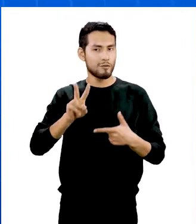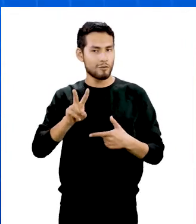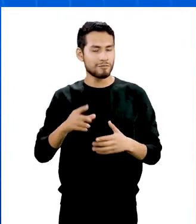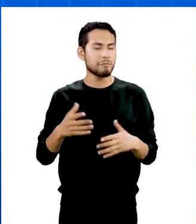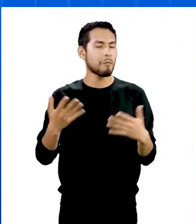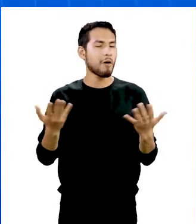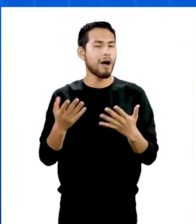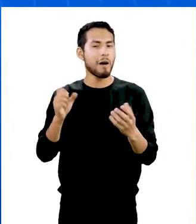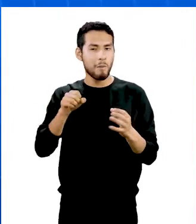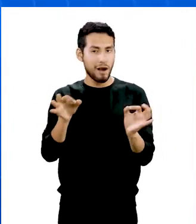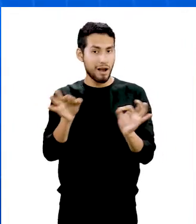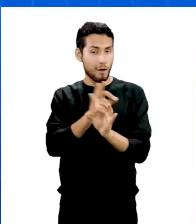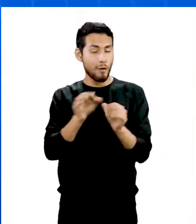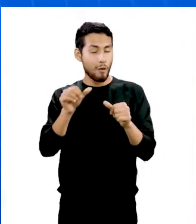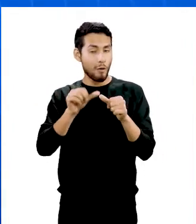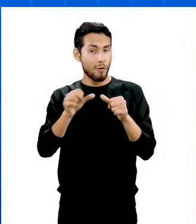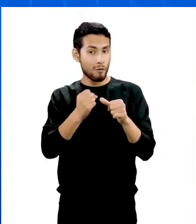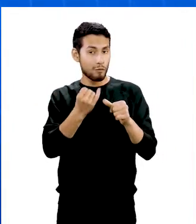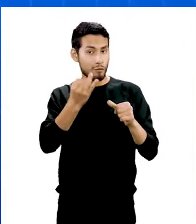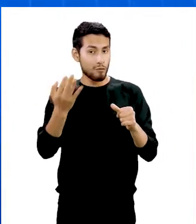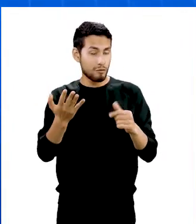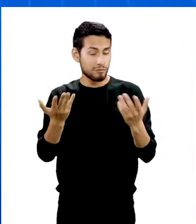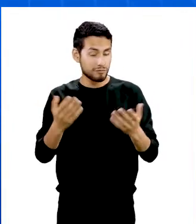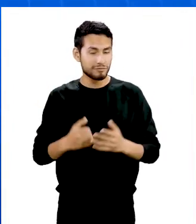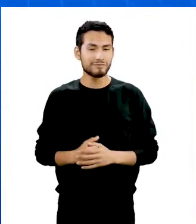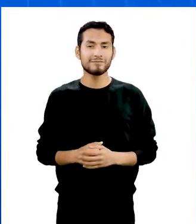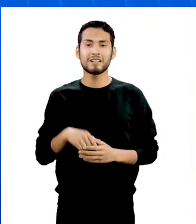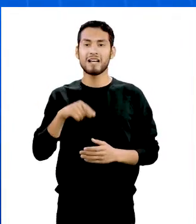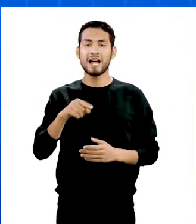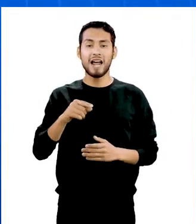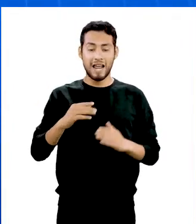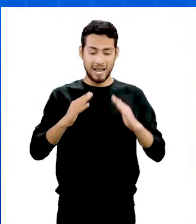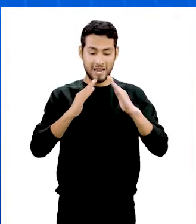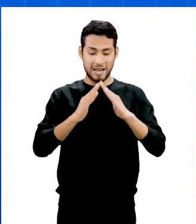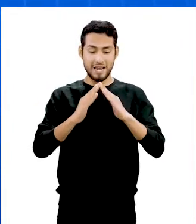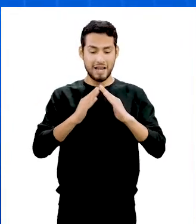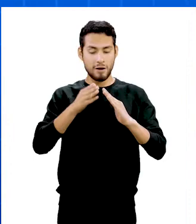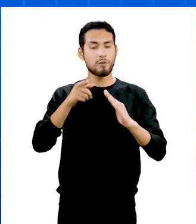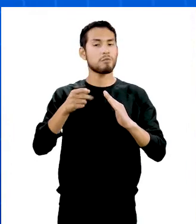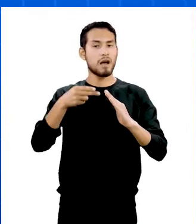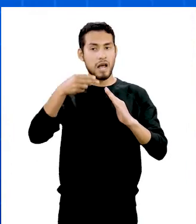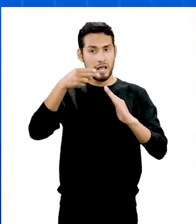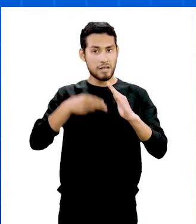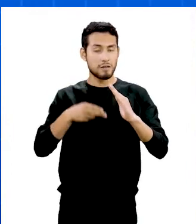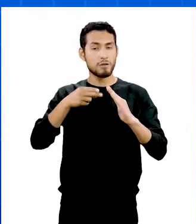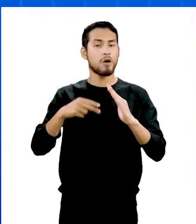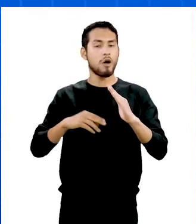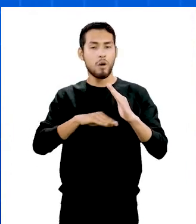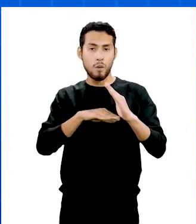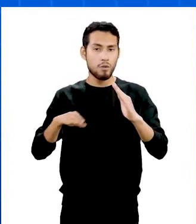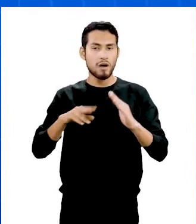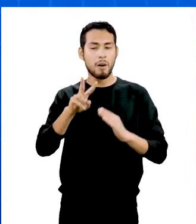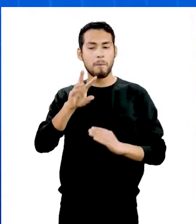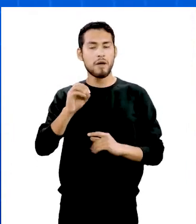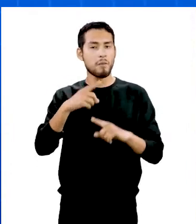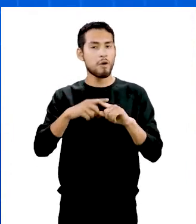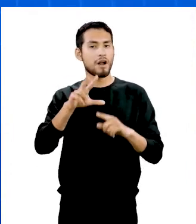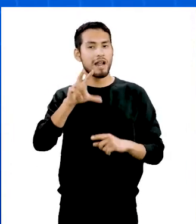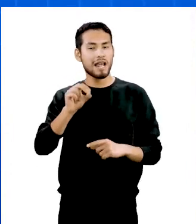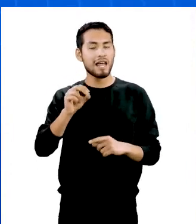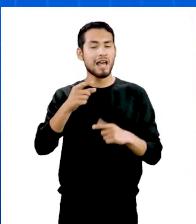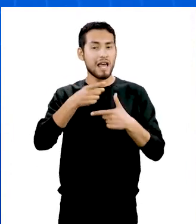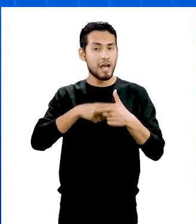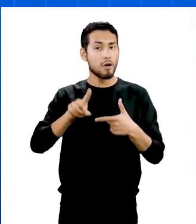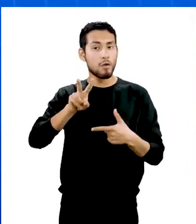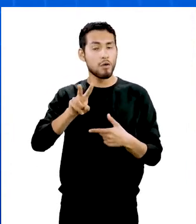aprecia en la imagen reemplazando los valores de la fórmula, para hallar el área multiplicamos 20 por 30 entre